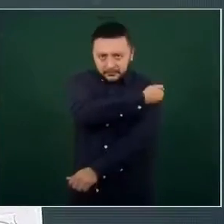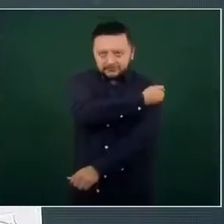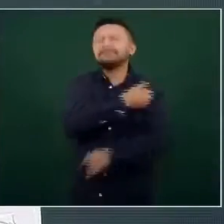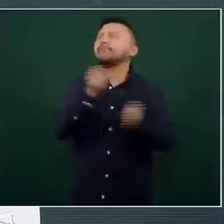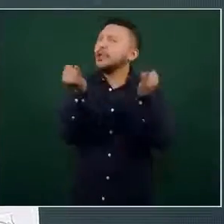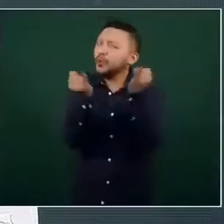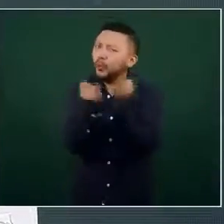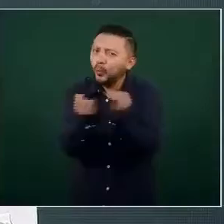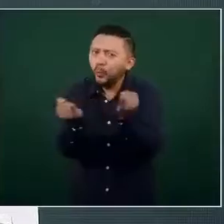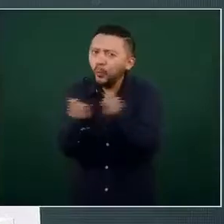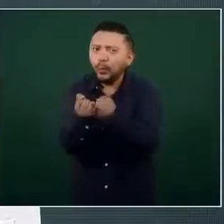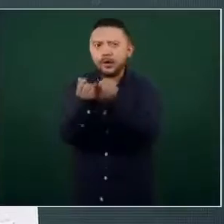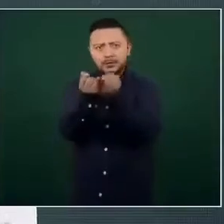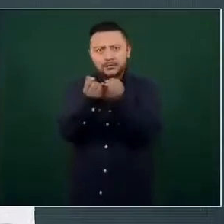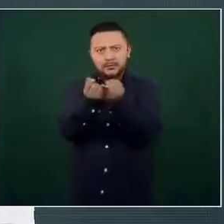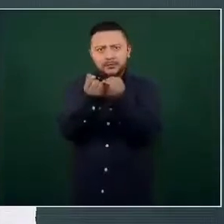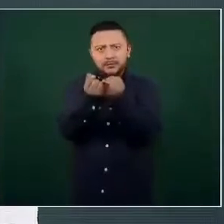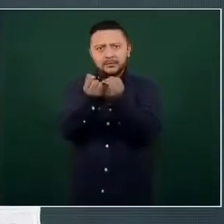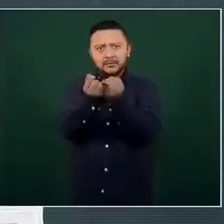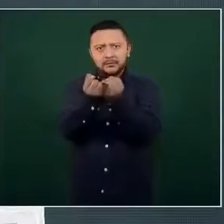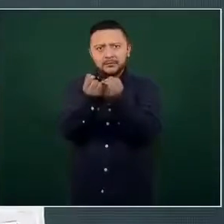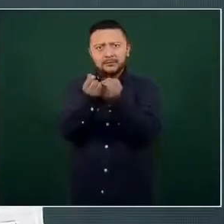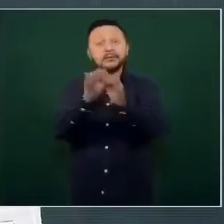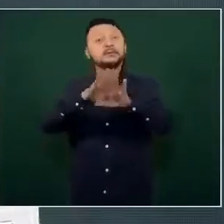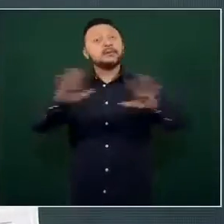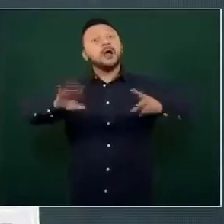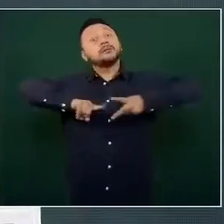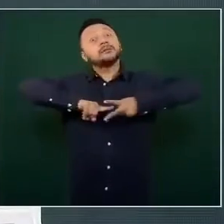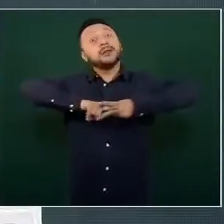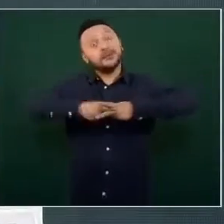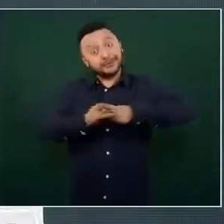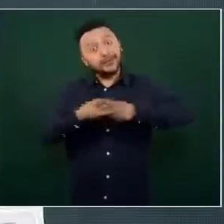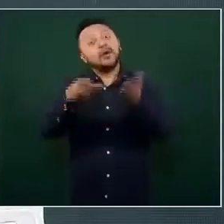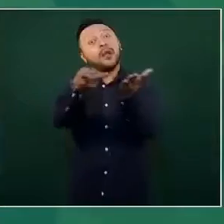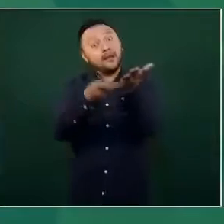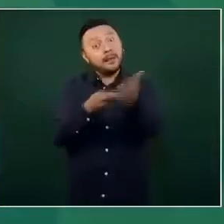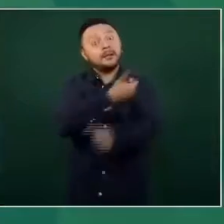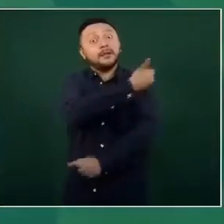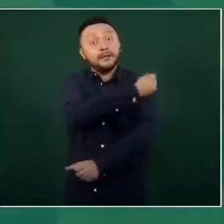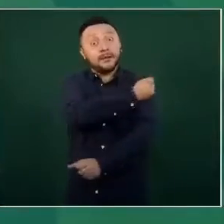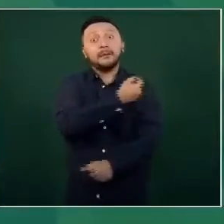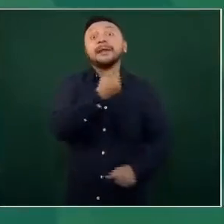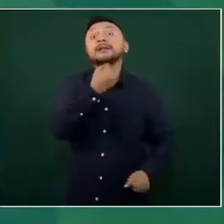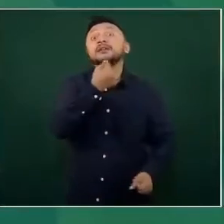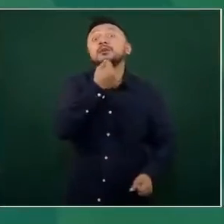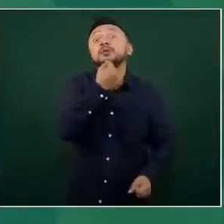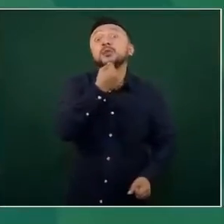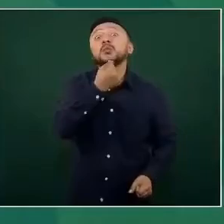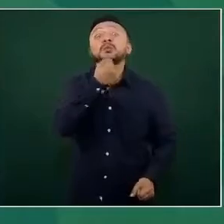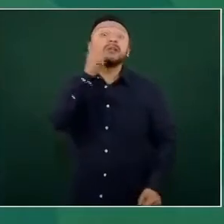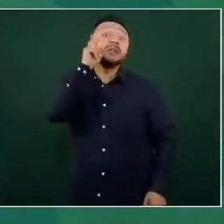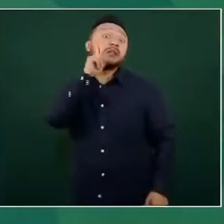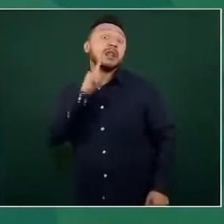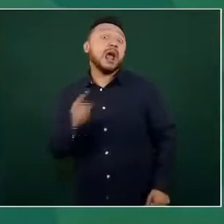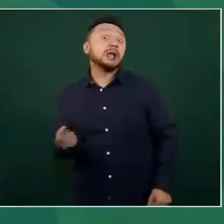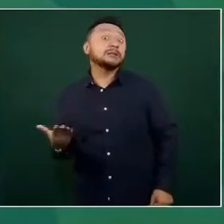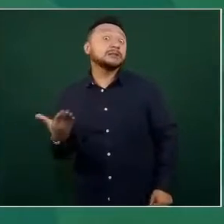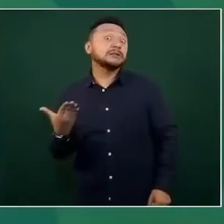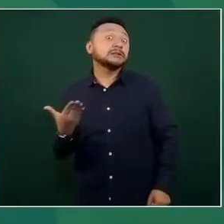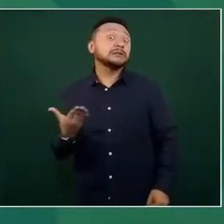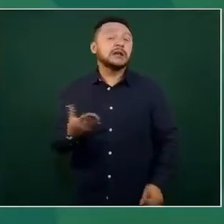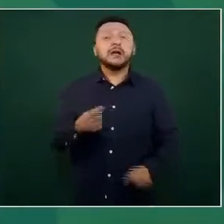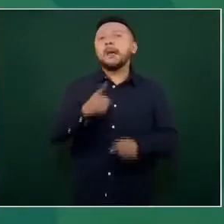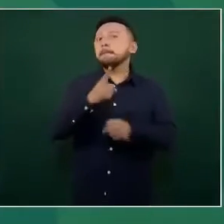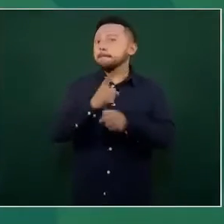y también ya se inició el plan de vacunación para niñas, niños, primero